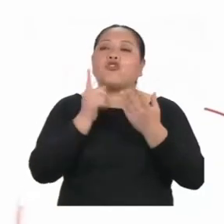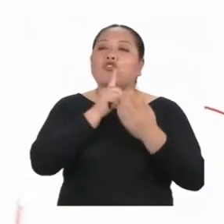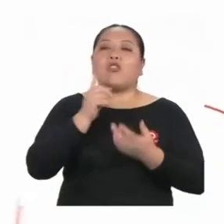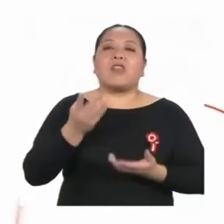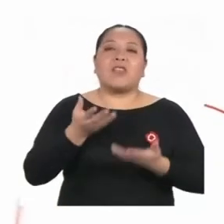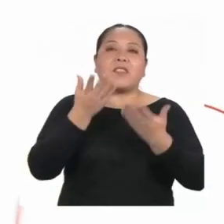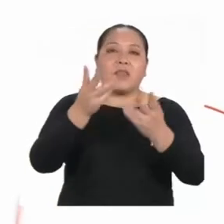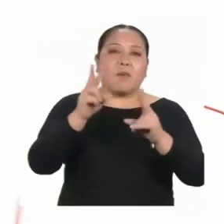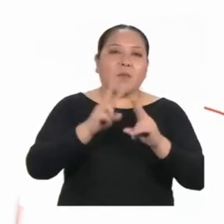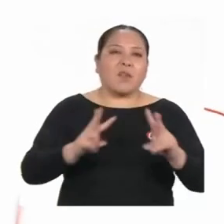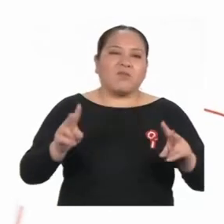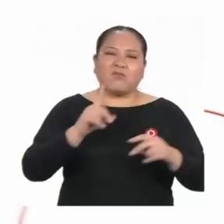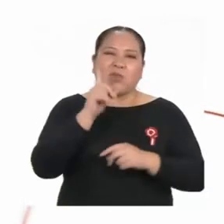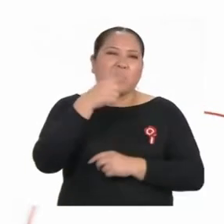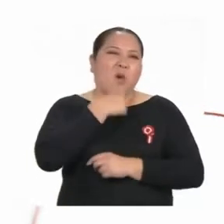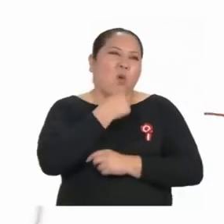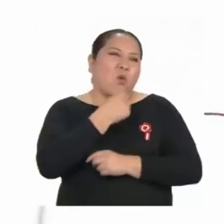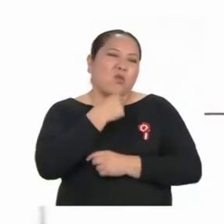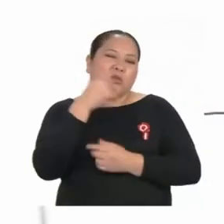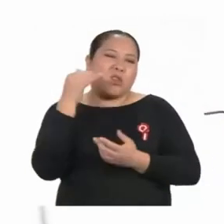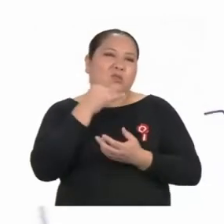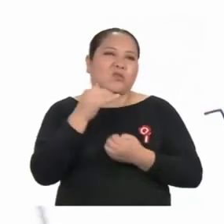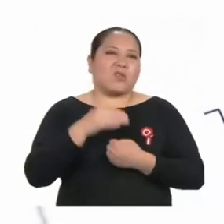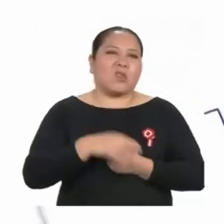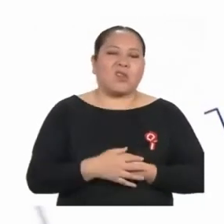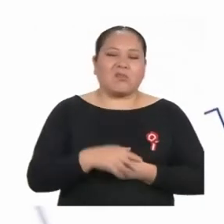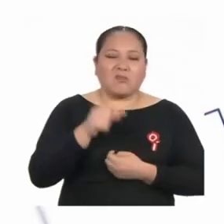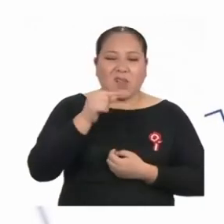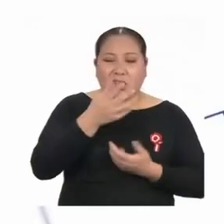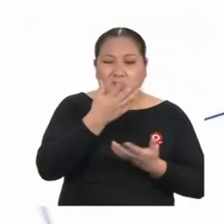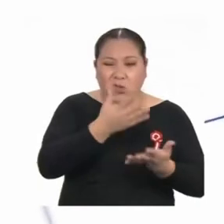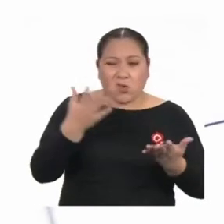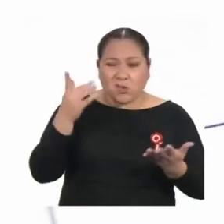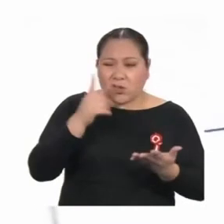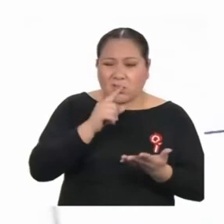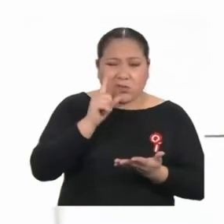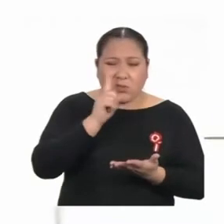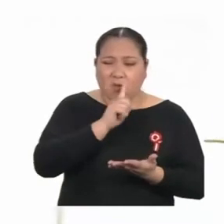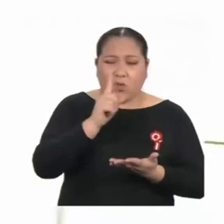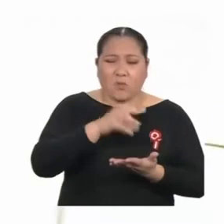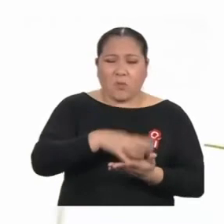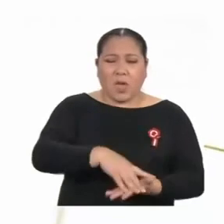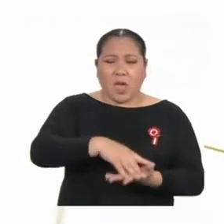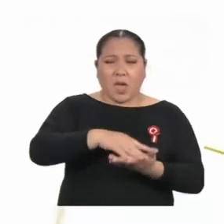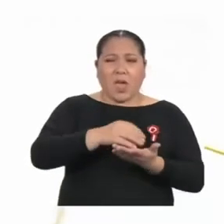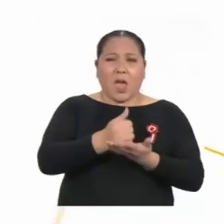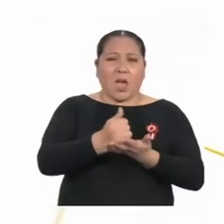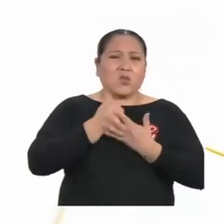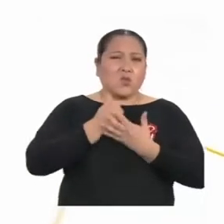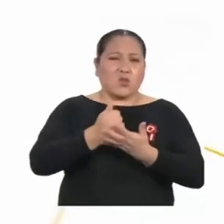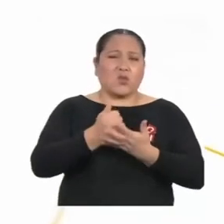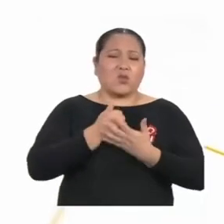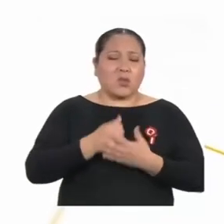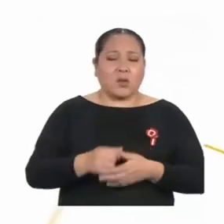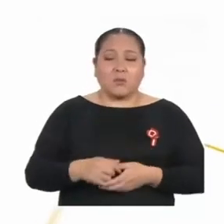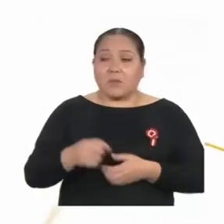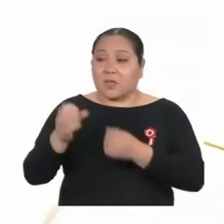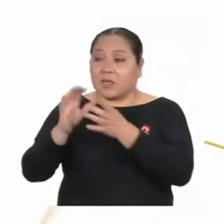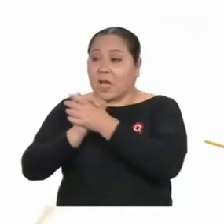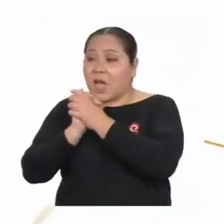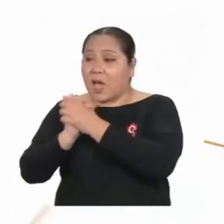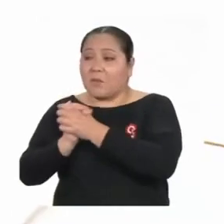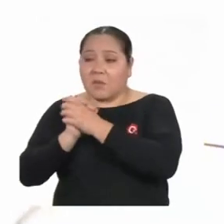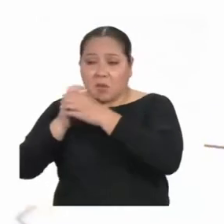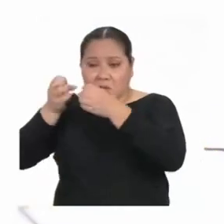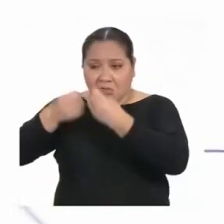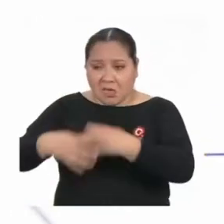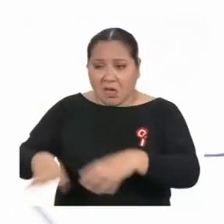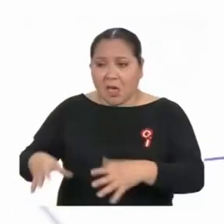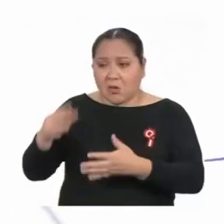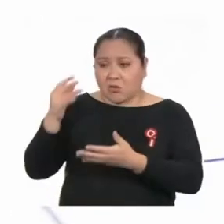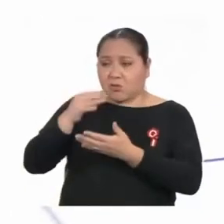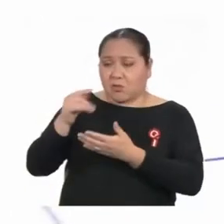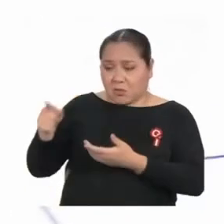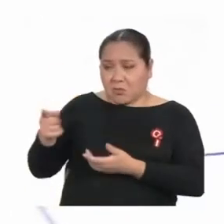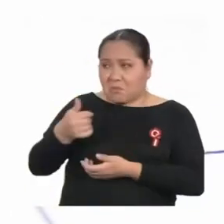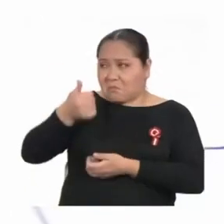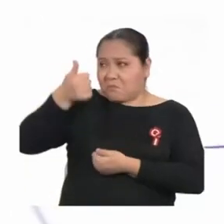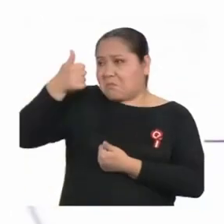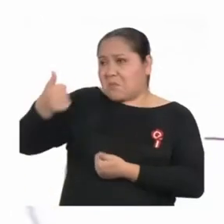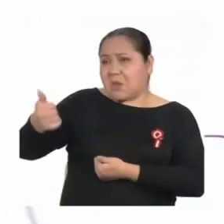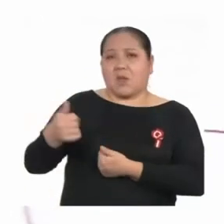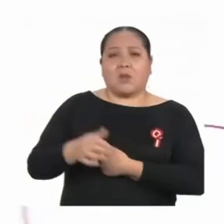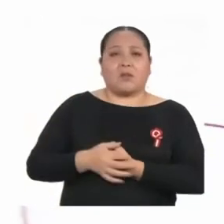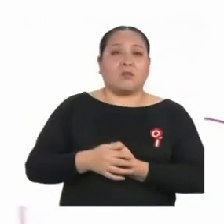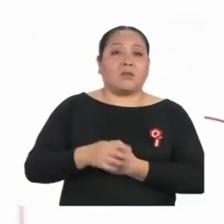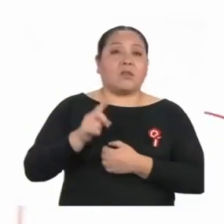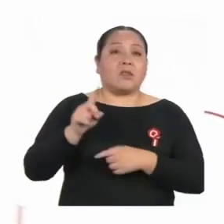No me gusta el estudio. Las cosas que aprendo no me sirven en la vida. Mis amigos dejaron de estudiar y les va bien. Y también